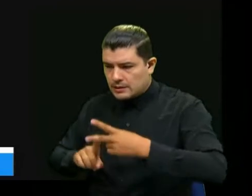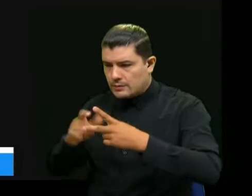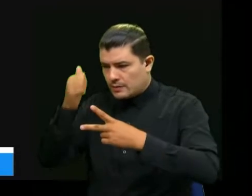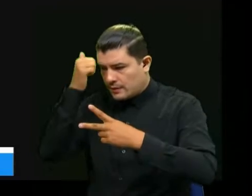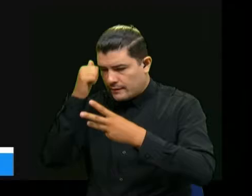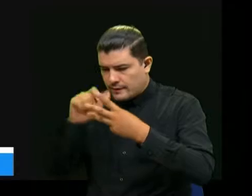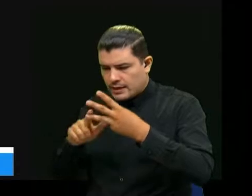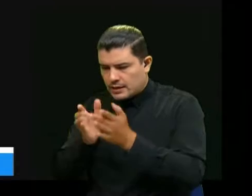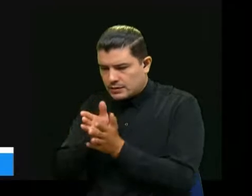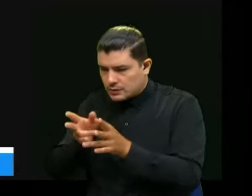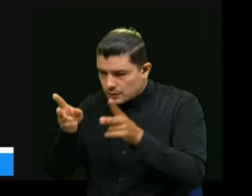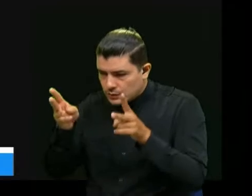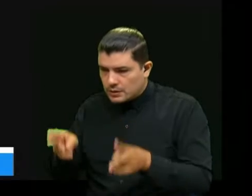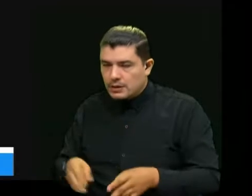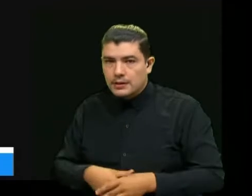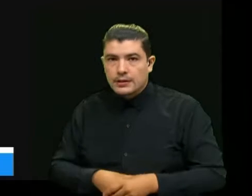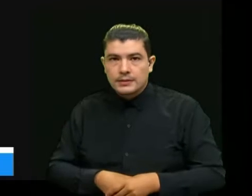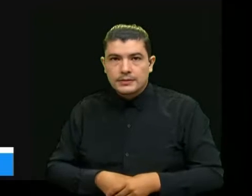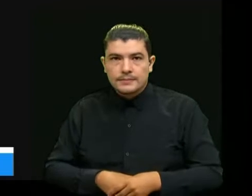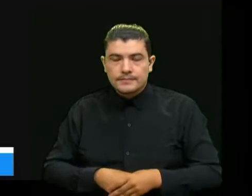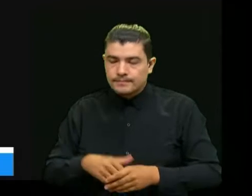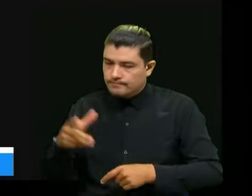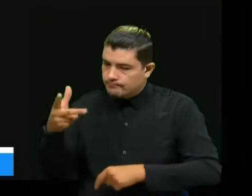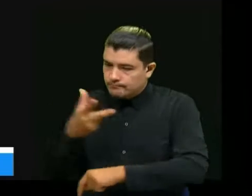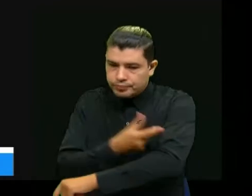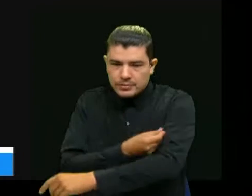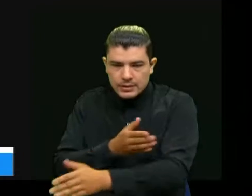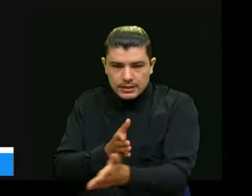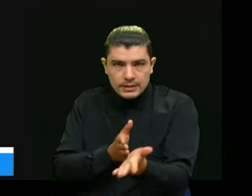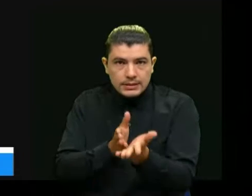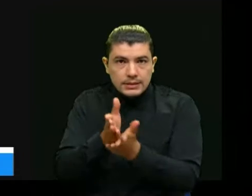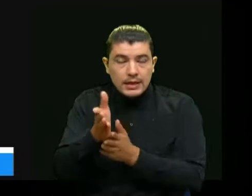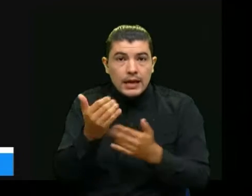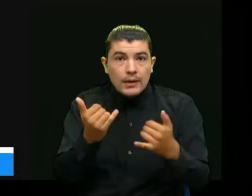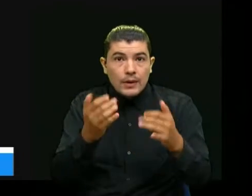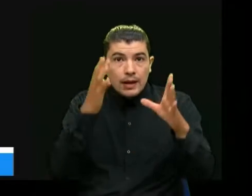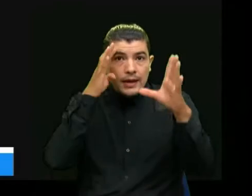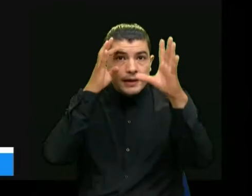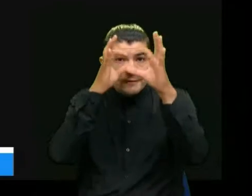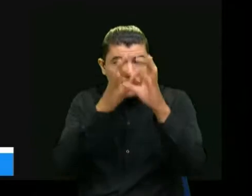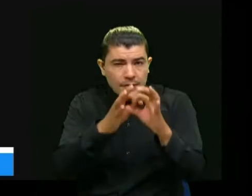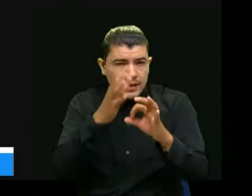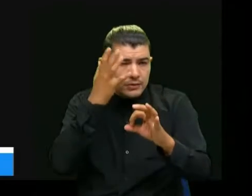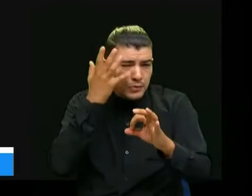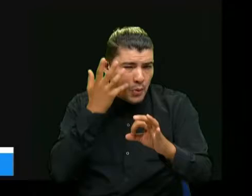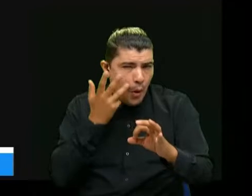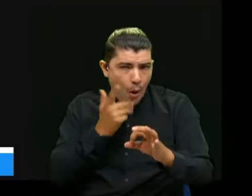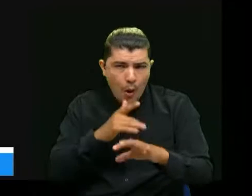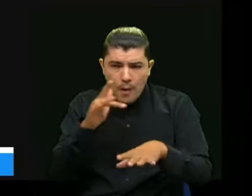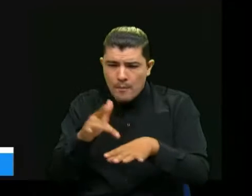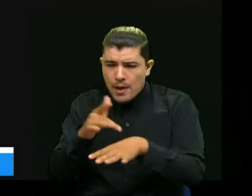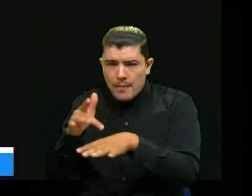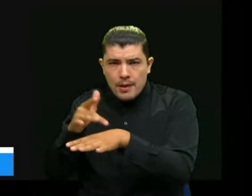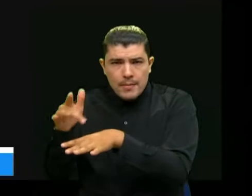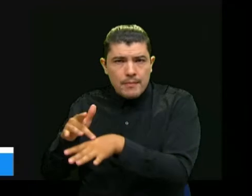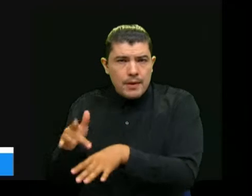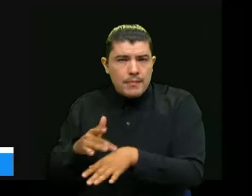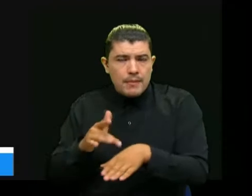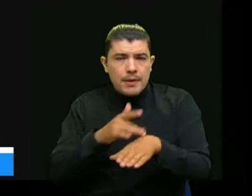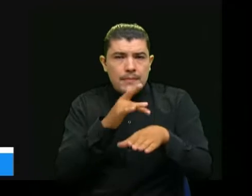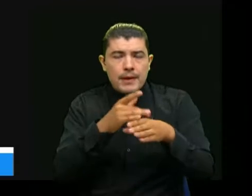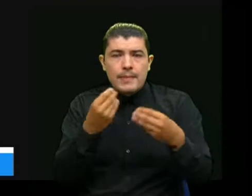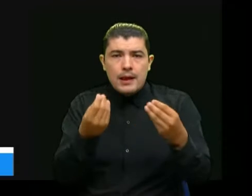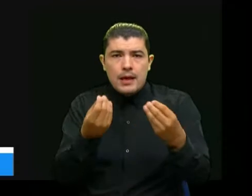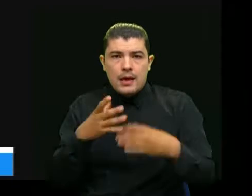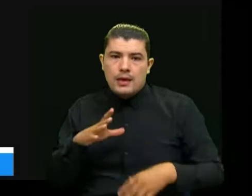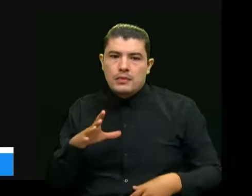estudiantes y seguimos enfatizando todos los días y en cada oportunidad que tenemos para que